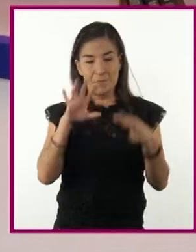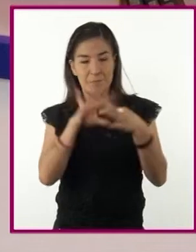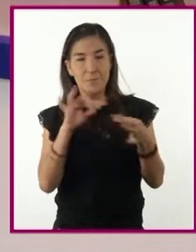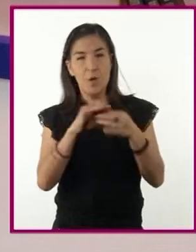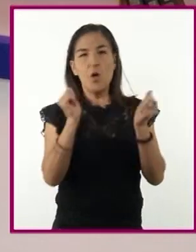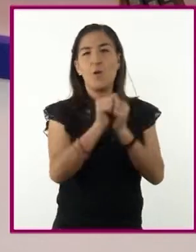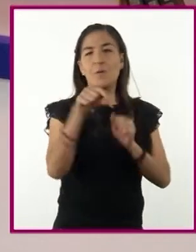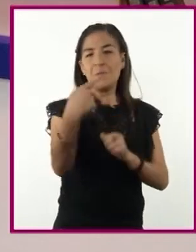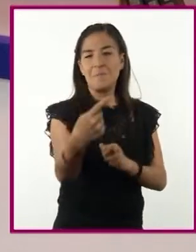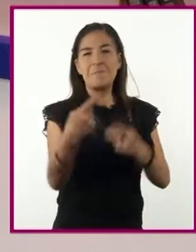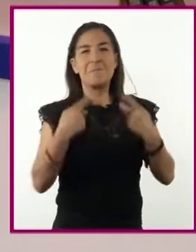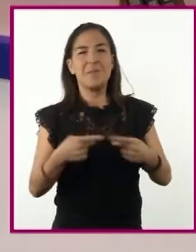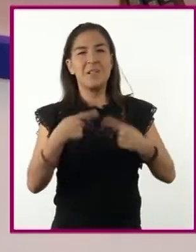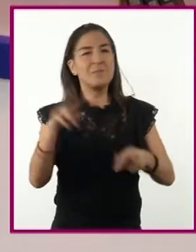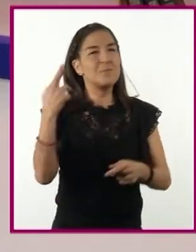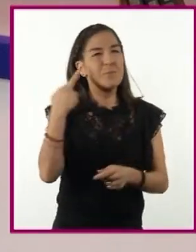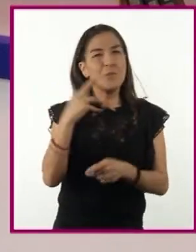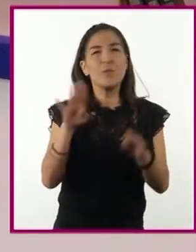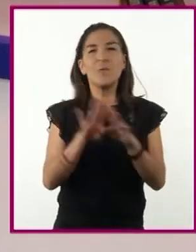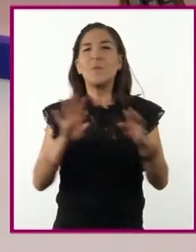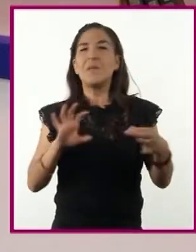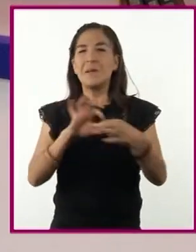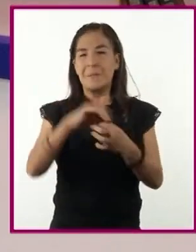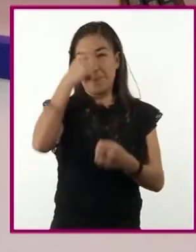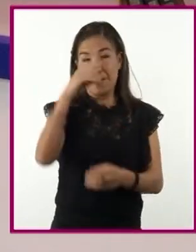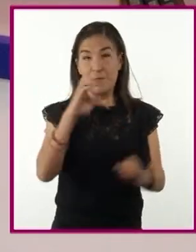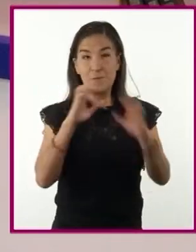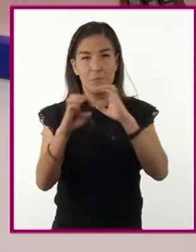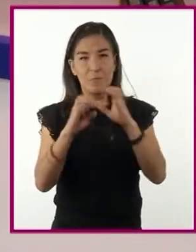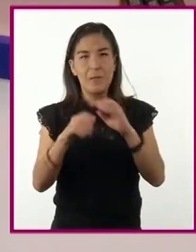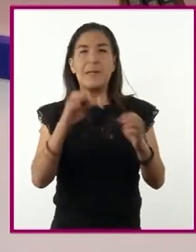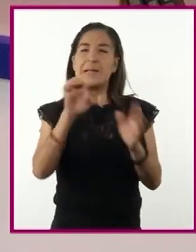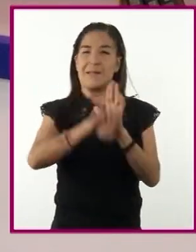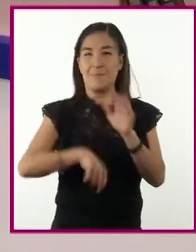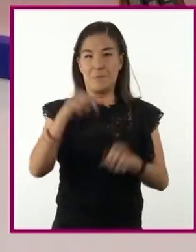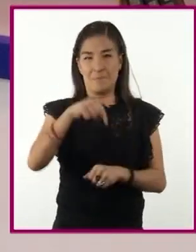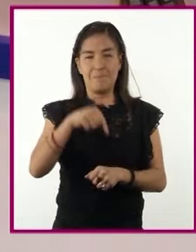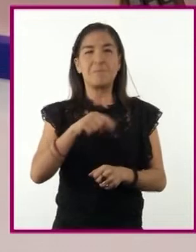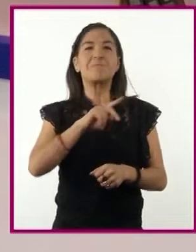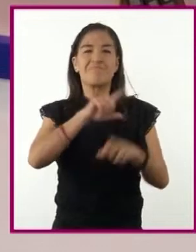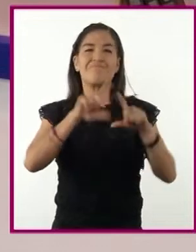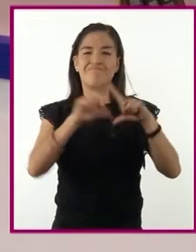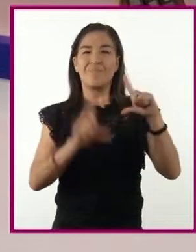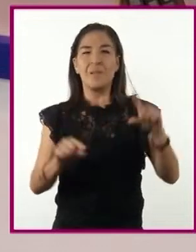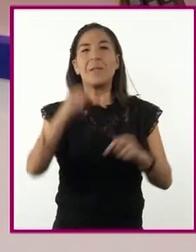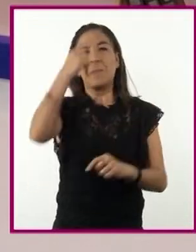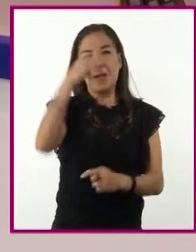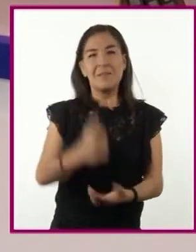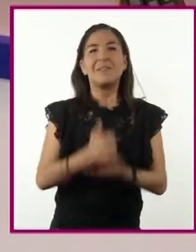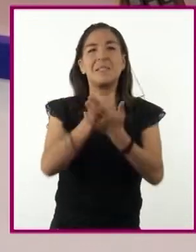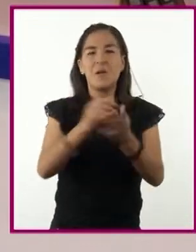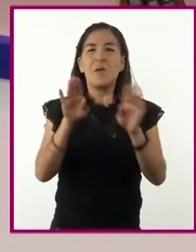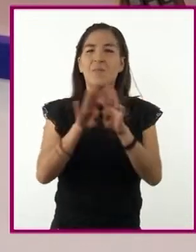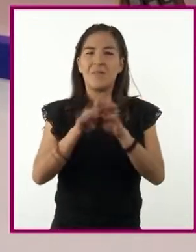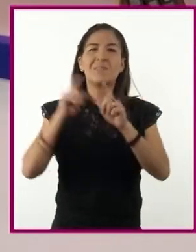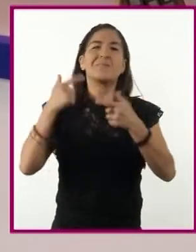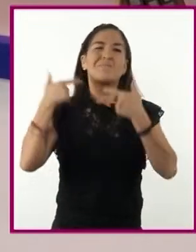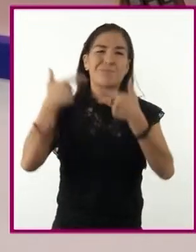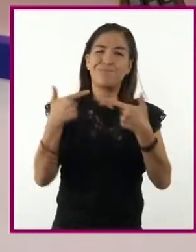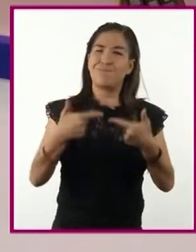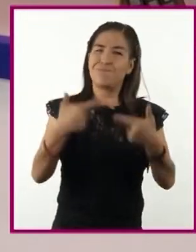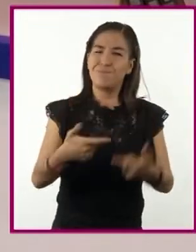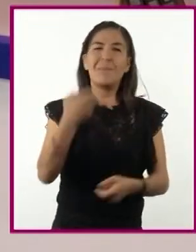radioescucha. Se trata de un medio de comunicación que, en el caso de nuestro país, ha sido la compañía de varias generaciones durante sus